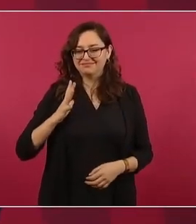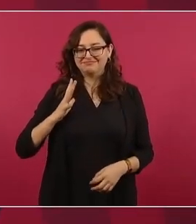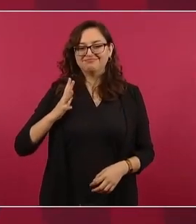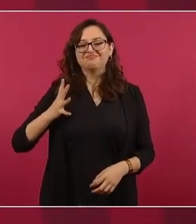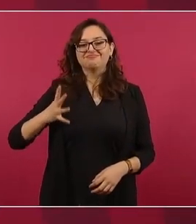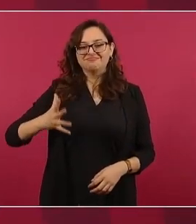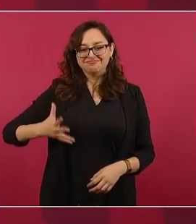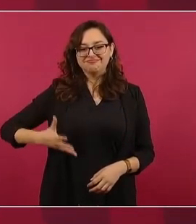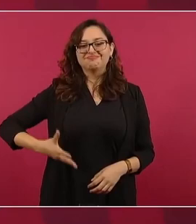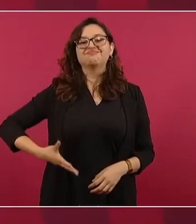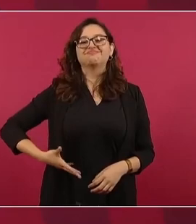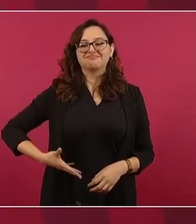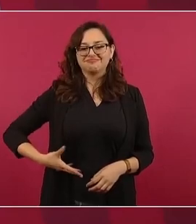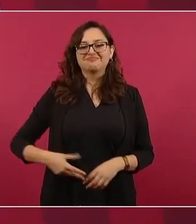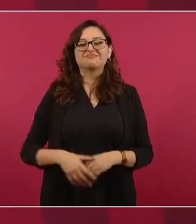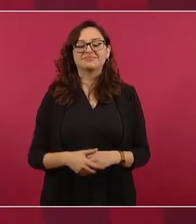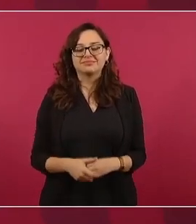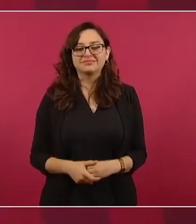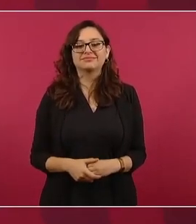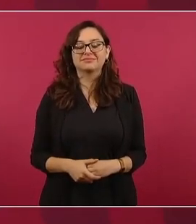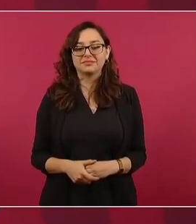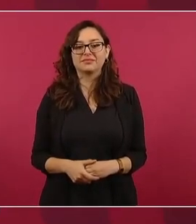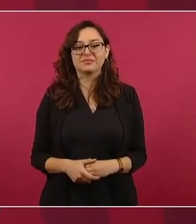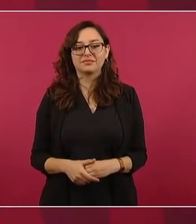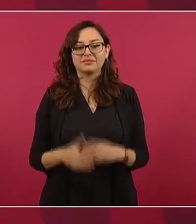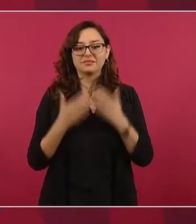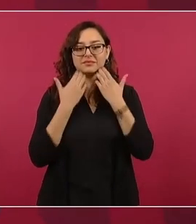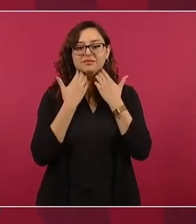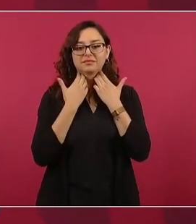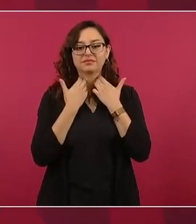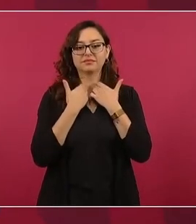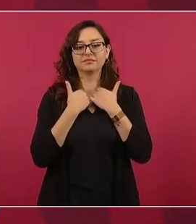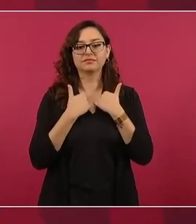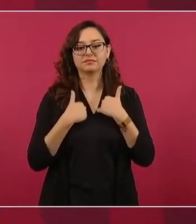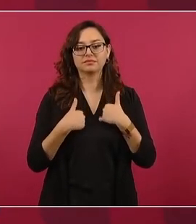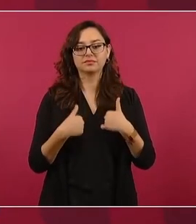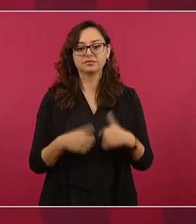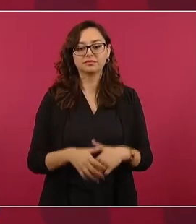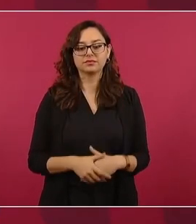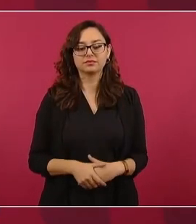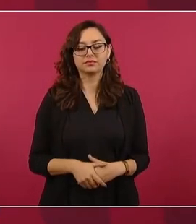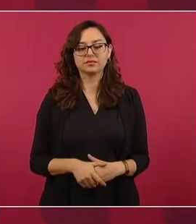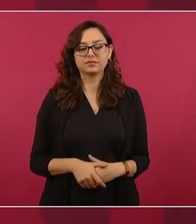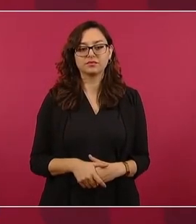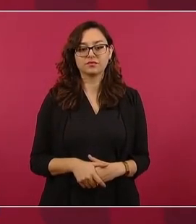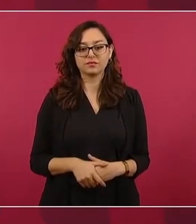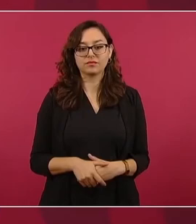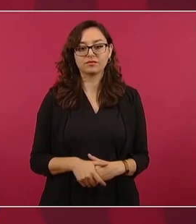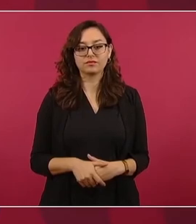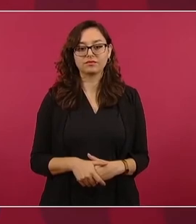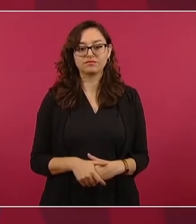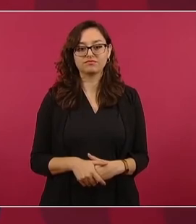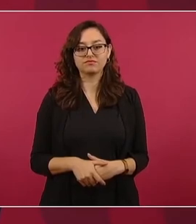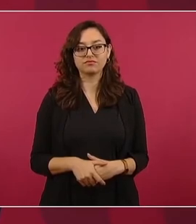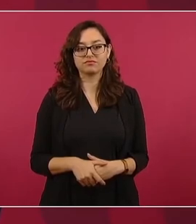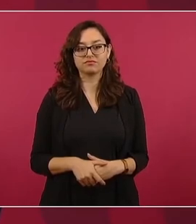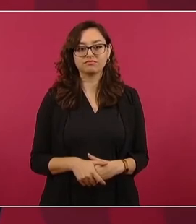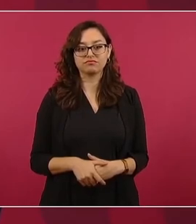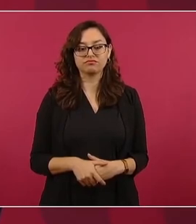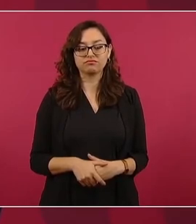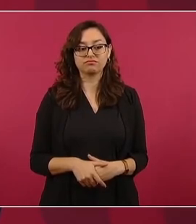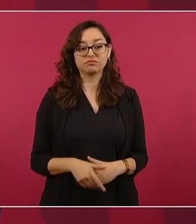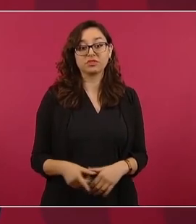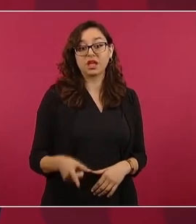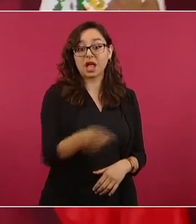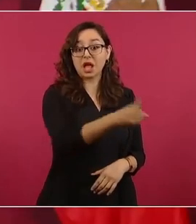a decir que ya hablo de corrido y que